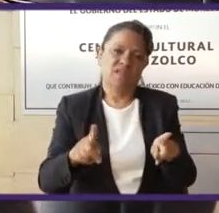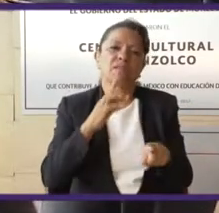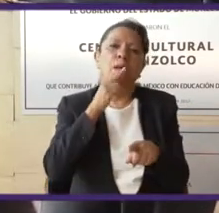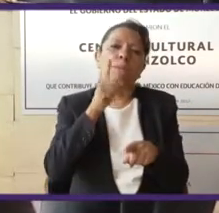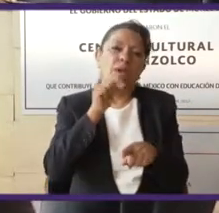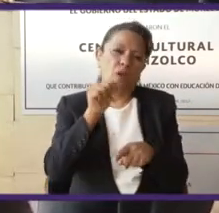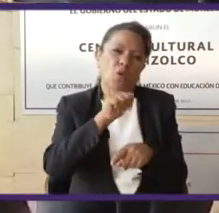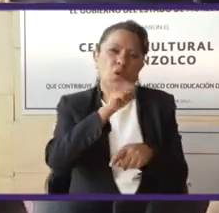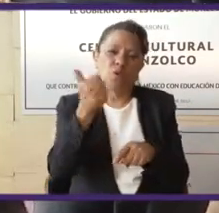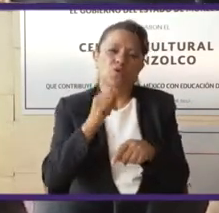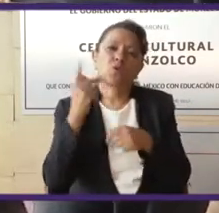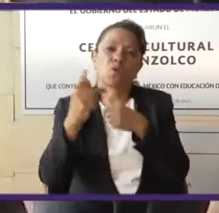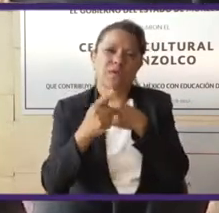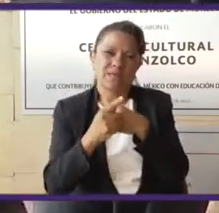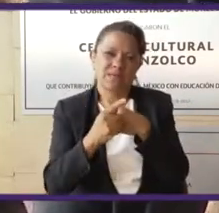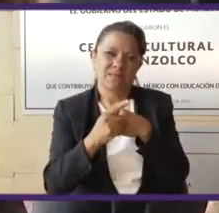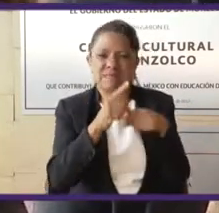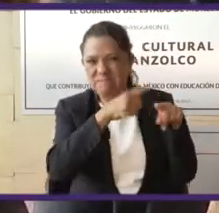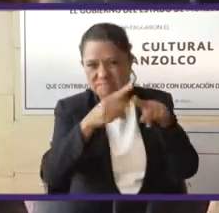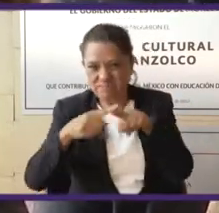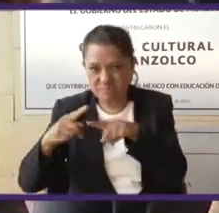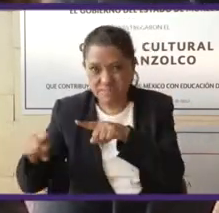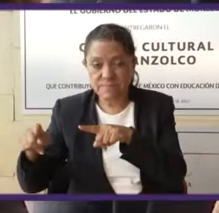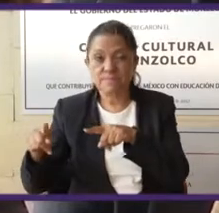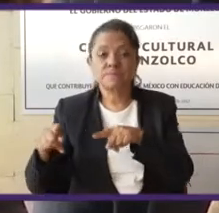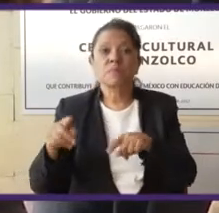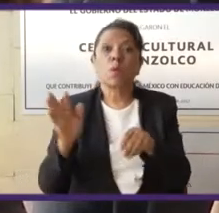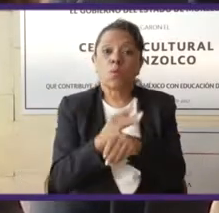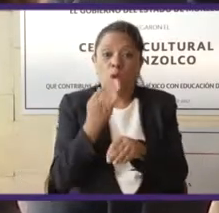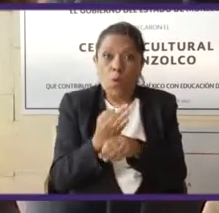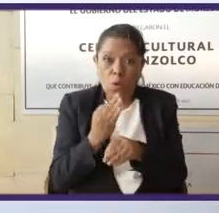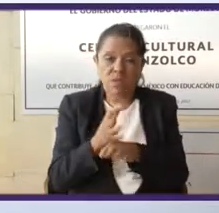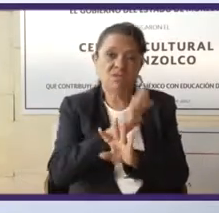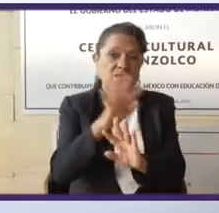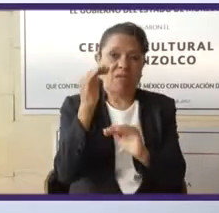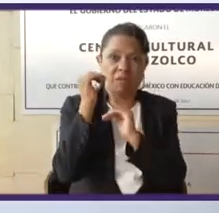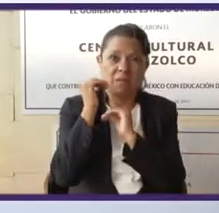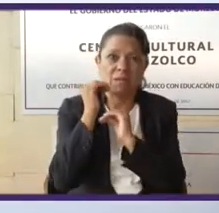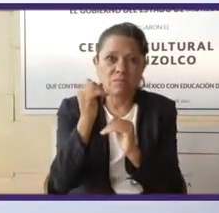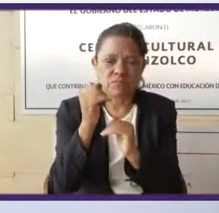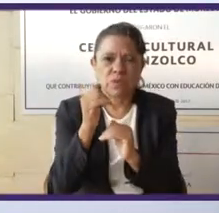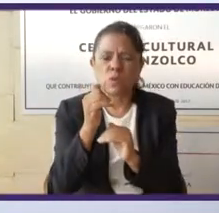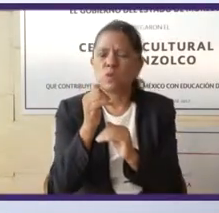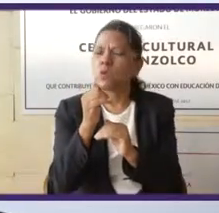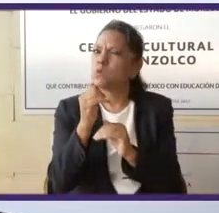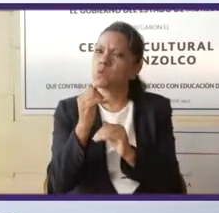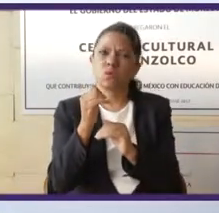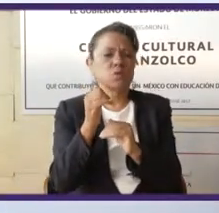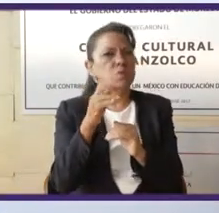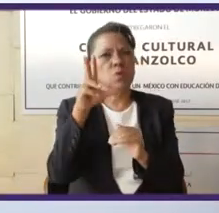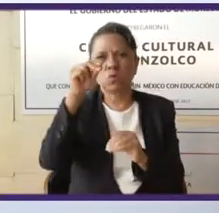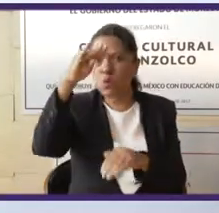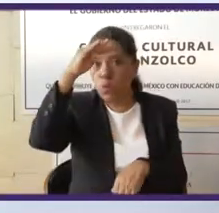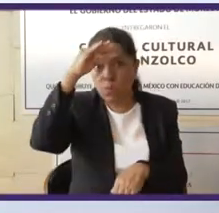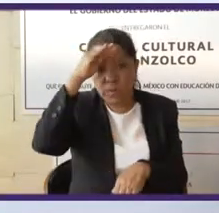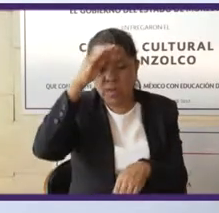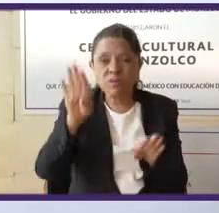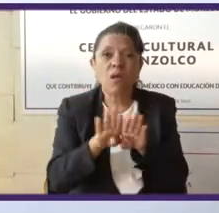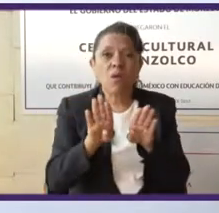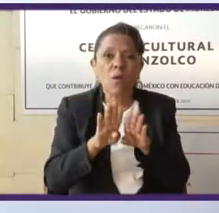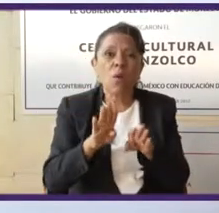a límites insospechados de violencia, de corrupción,